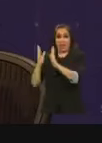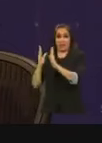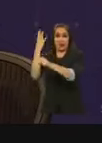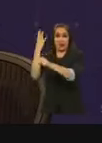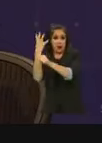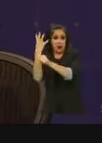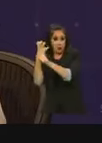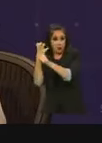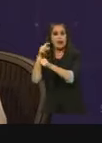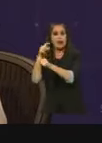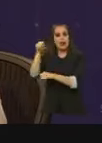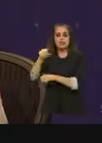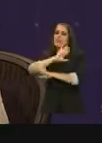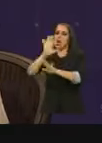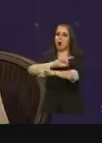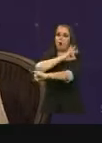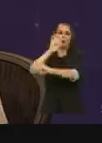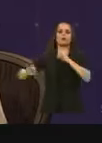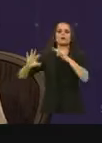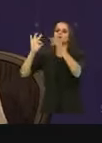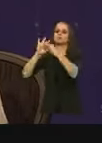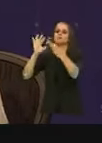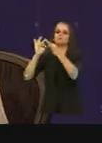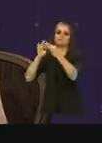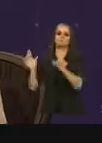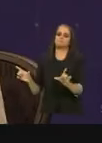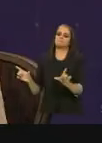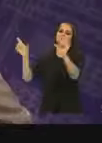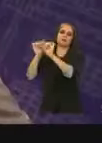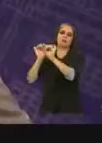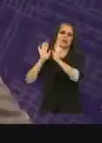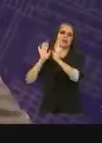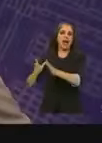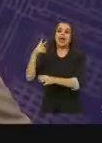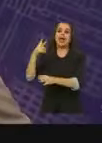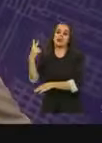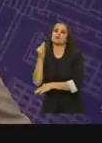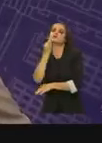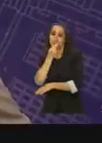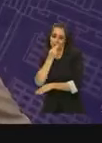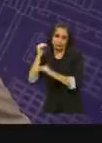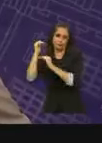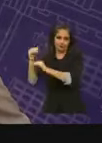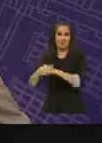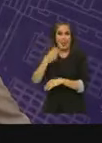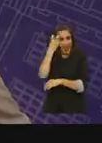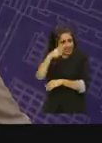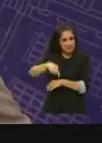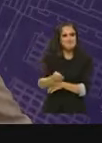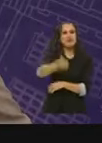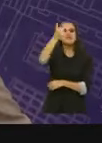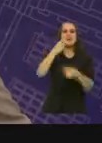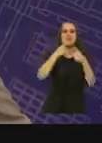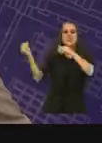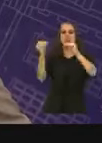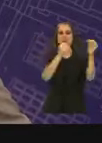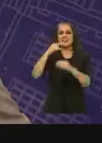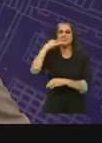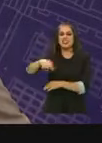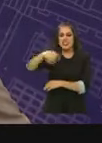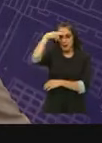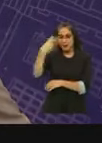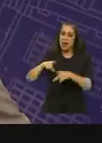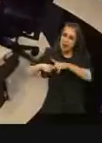cierre y para ello tendrán dos minutos. Y dicho eso, damos inicio a este primer debate chilango con el mensaje inicial.